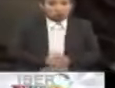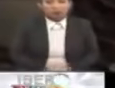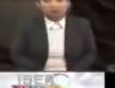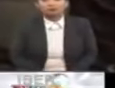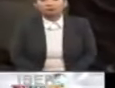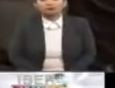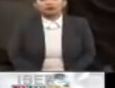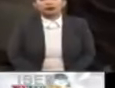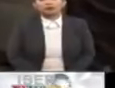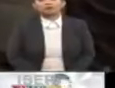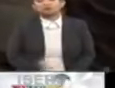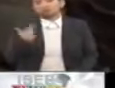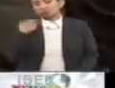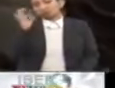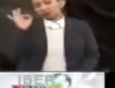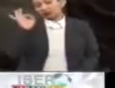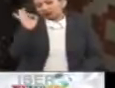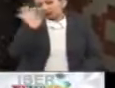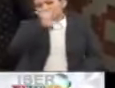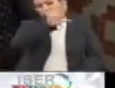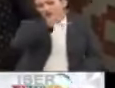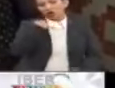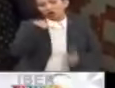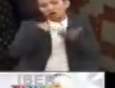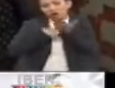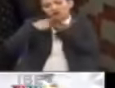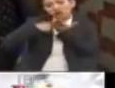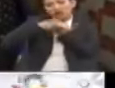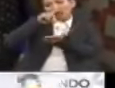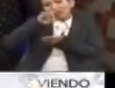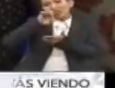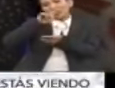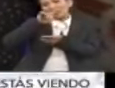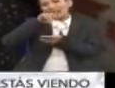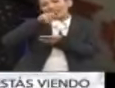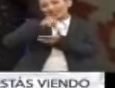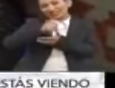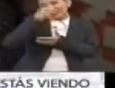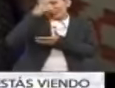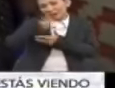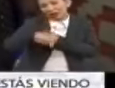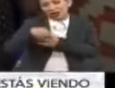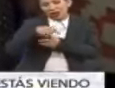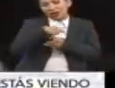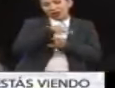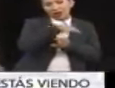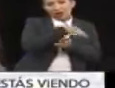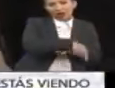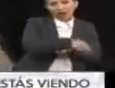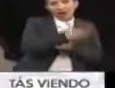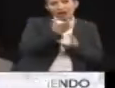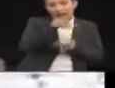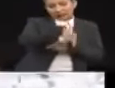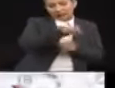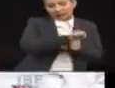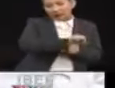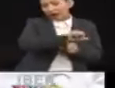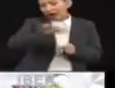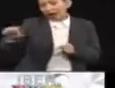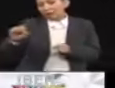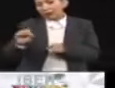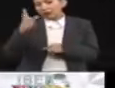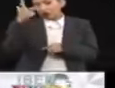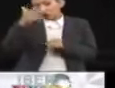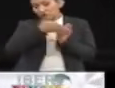Bueno, están previstos seis debates desde prácticamente esta semana hasta el día